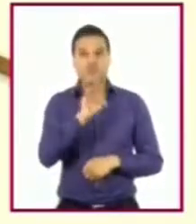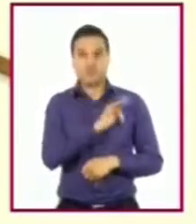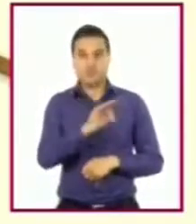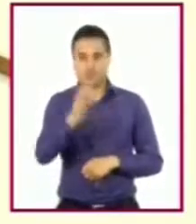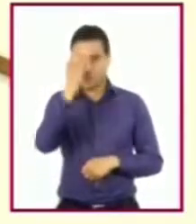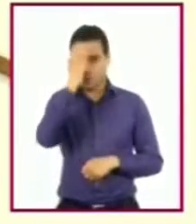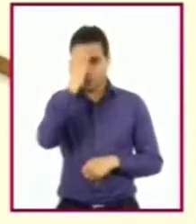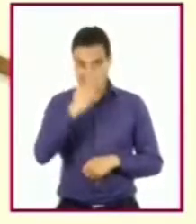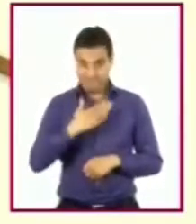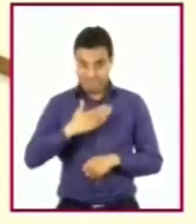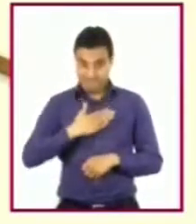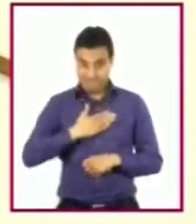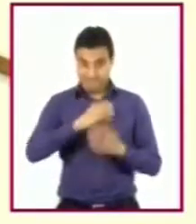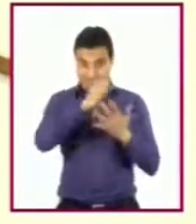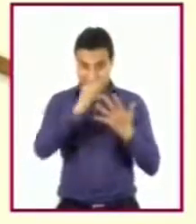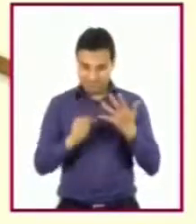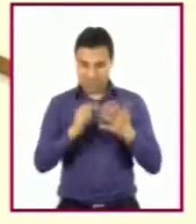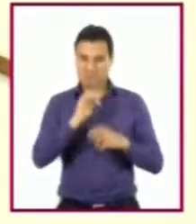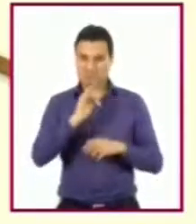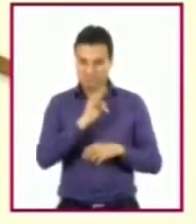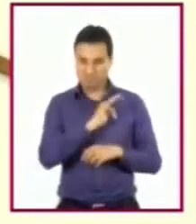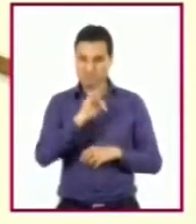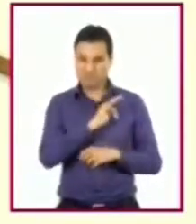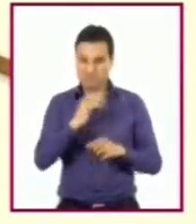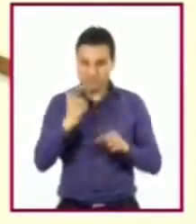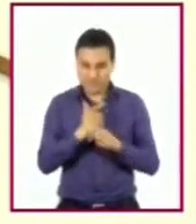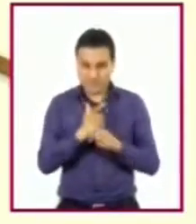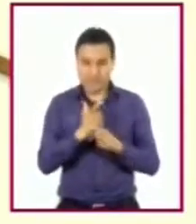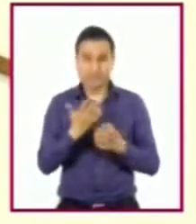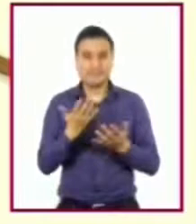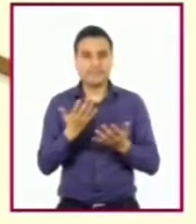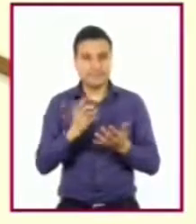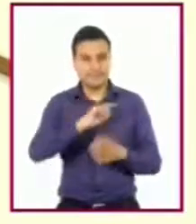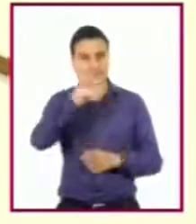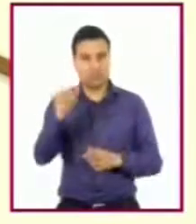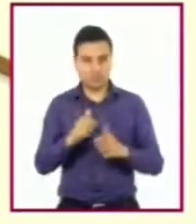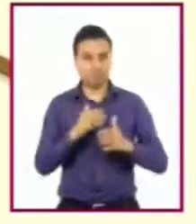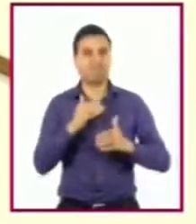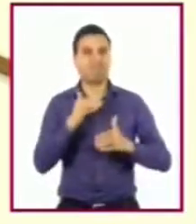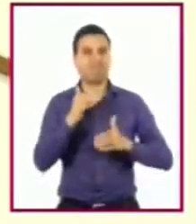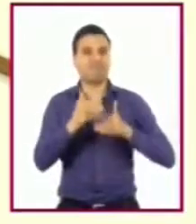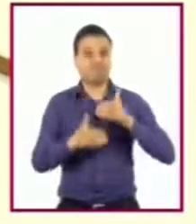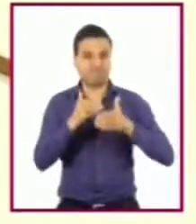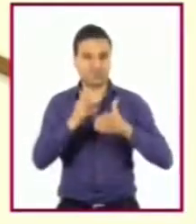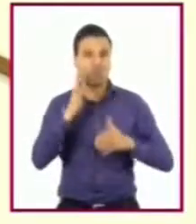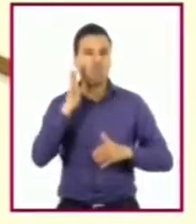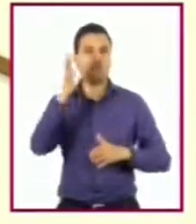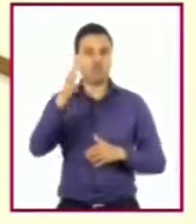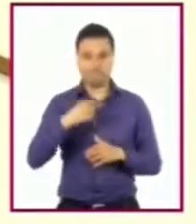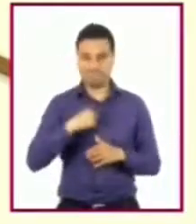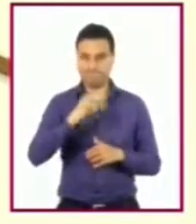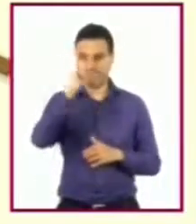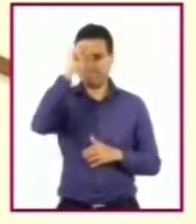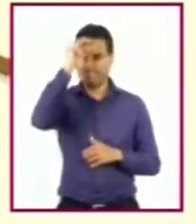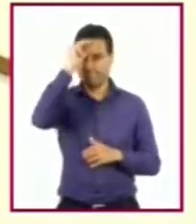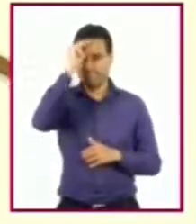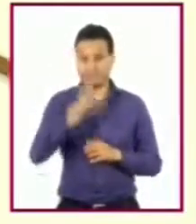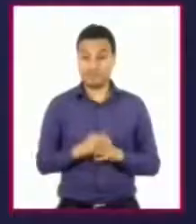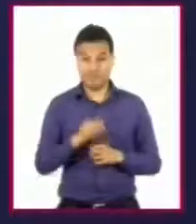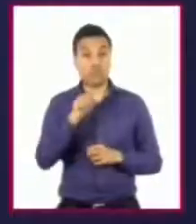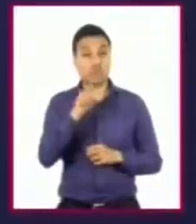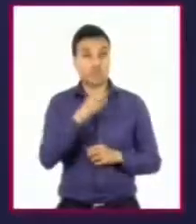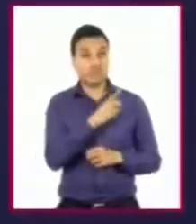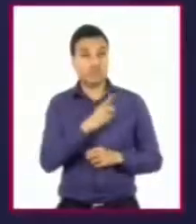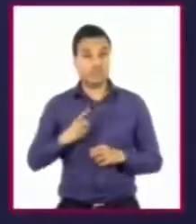con altas posibilidades de convertirse en competencias, si las fortalecen a lo largo de su vida.